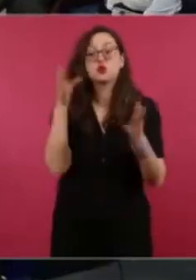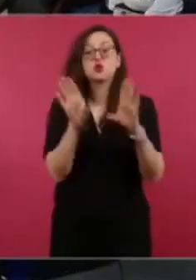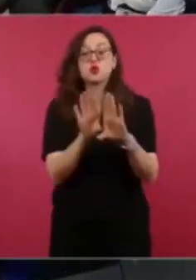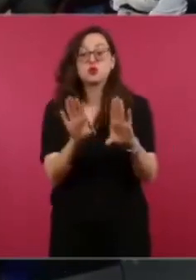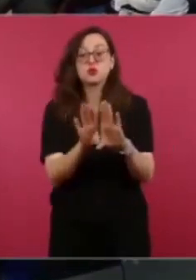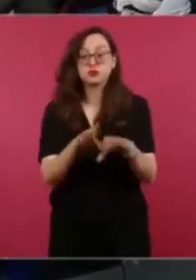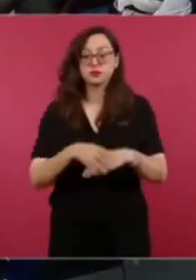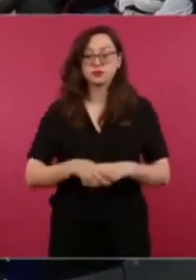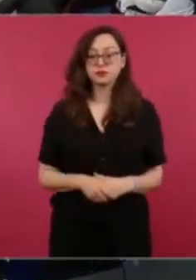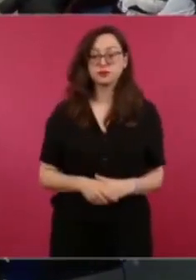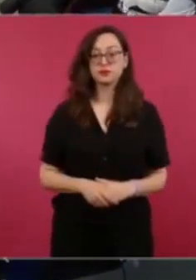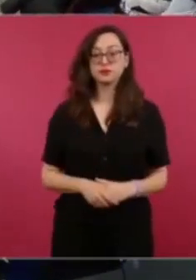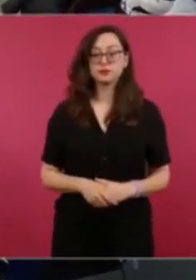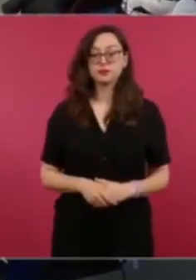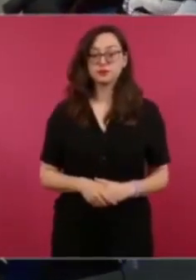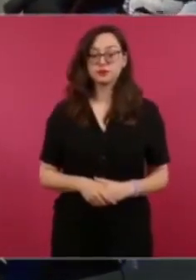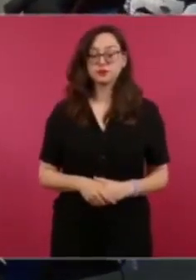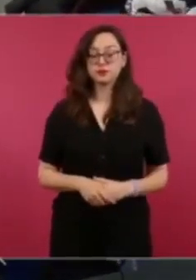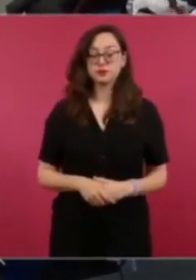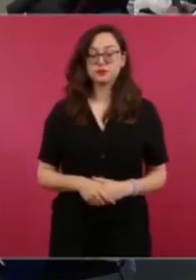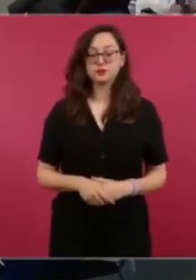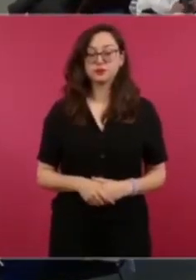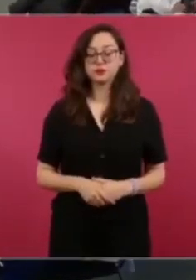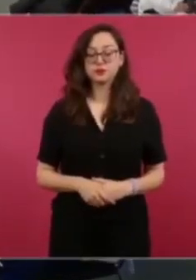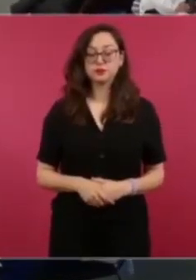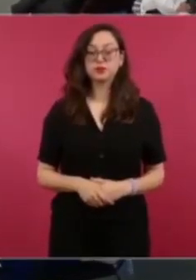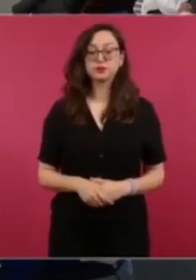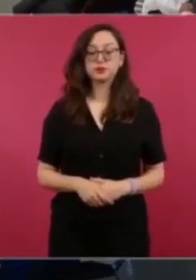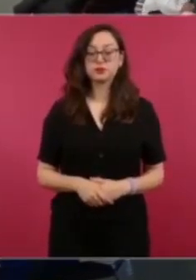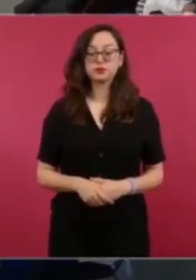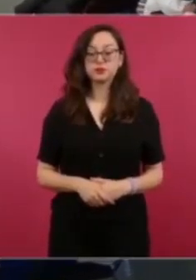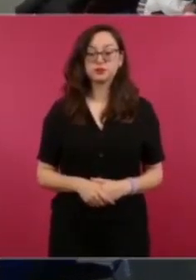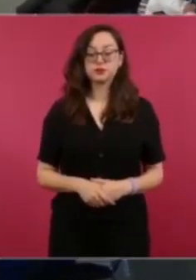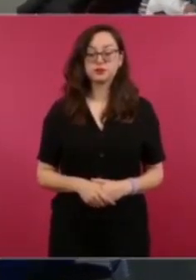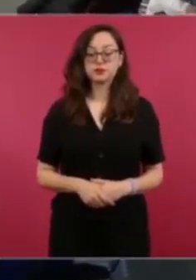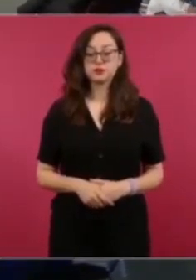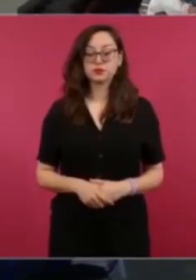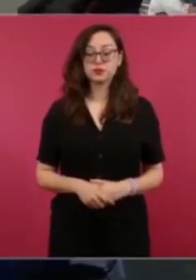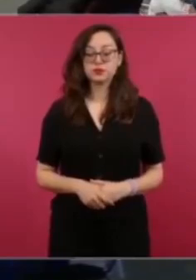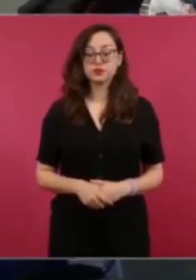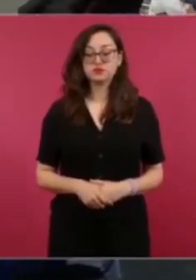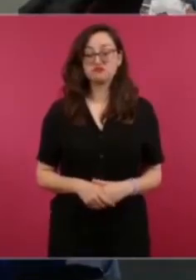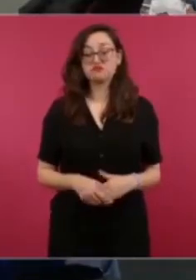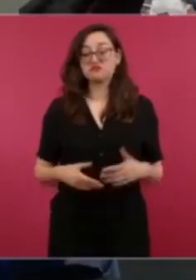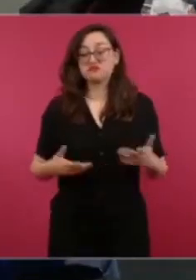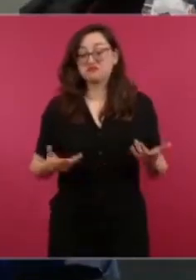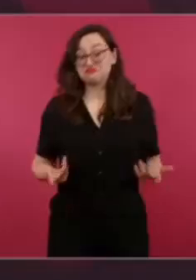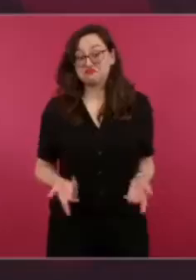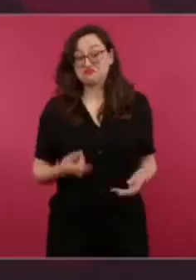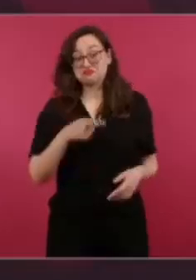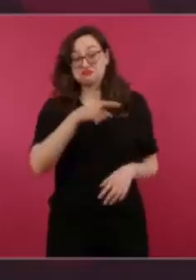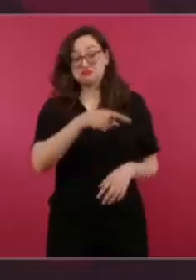Pues ese estudio, entre comillas,